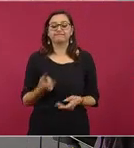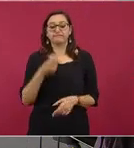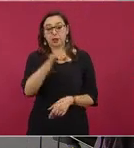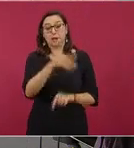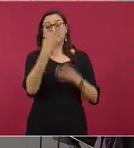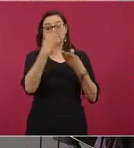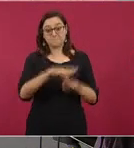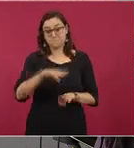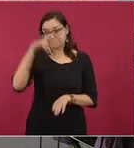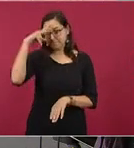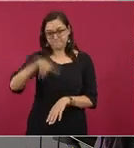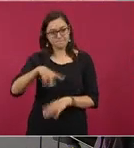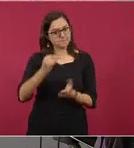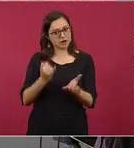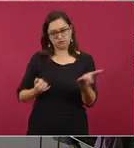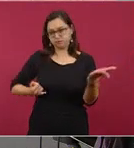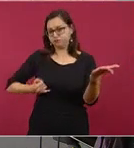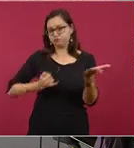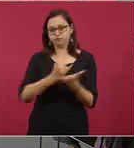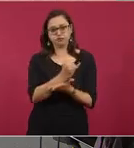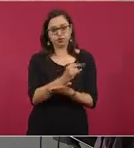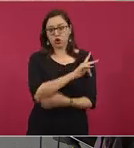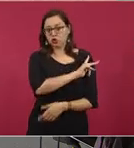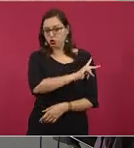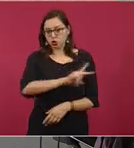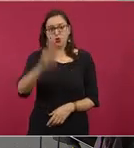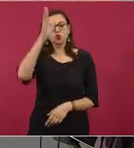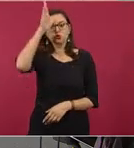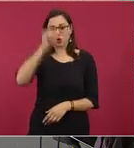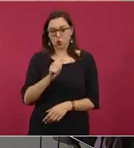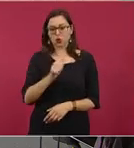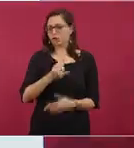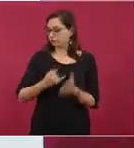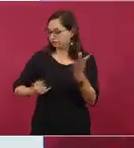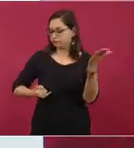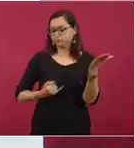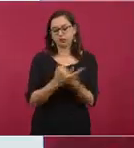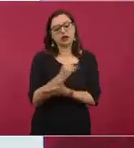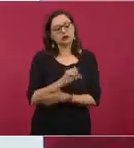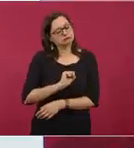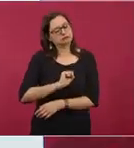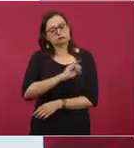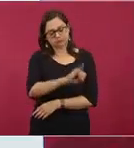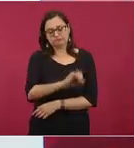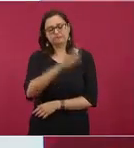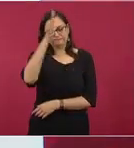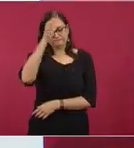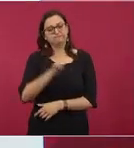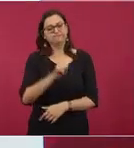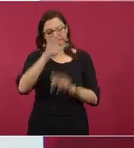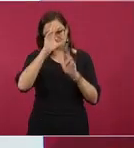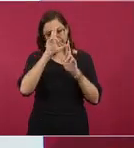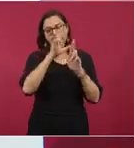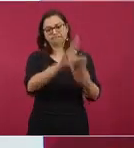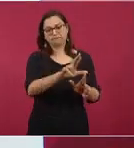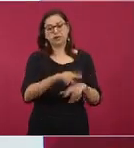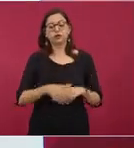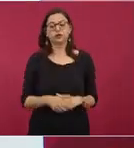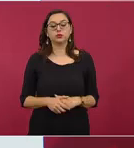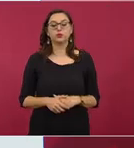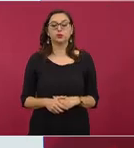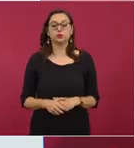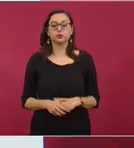el Banco de México por unanimidad y nosotros respetamos la autonomía del Banco de México pero bueno